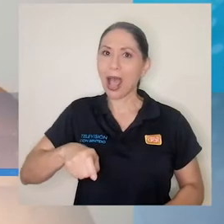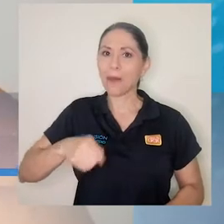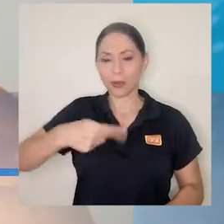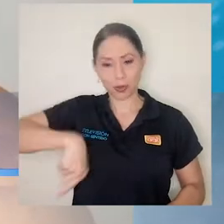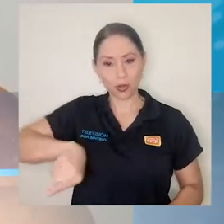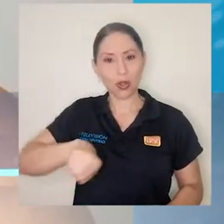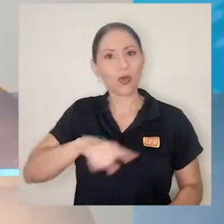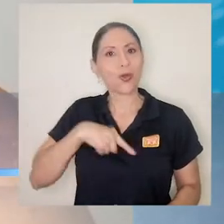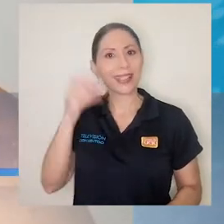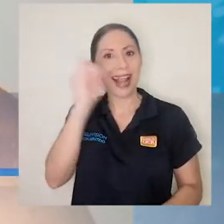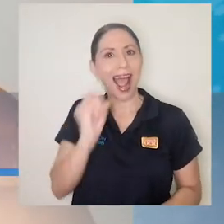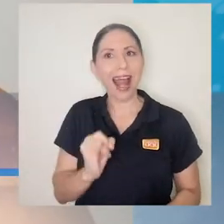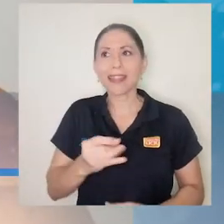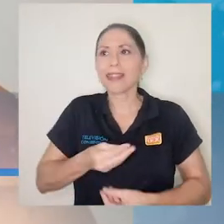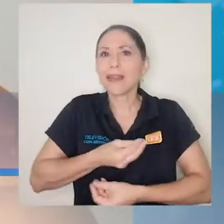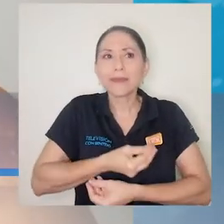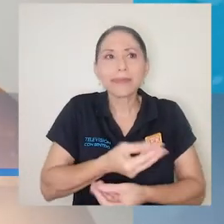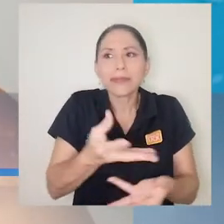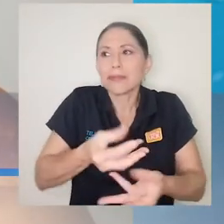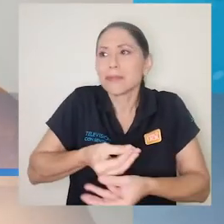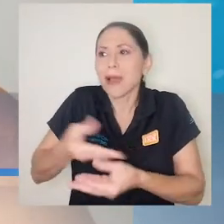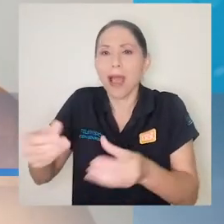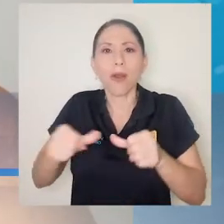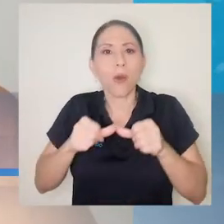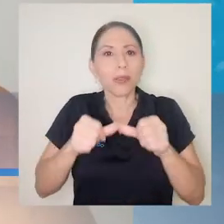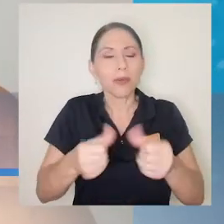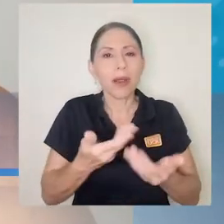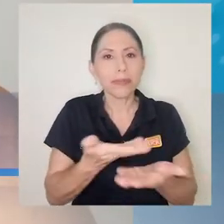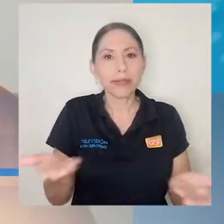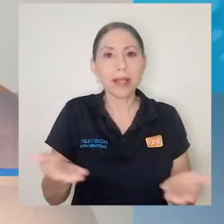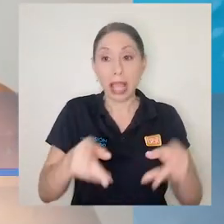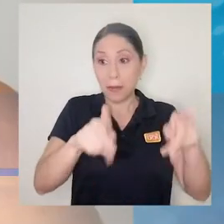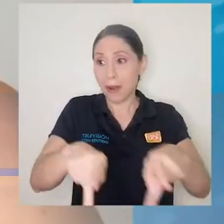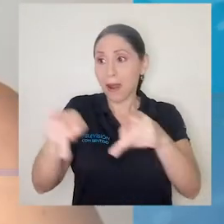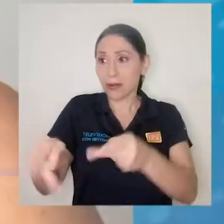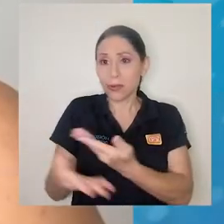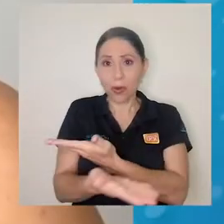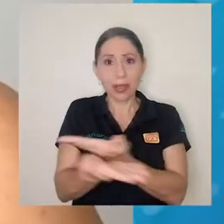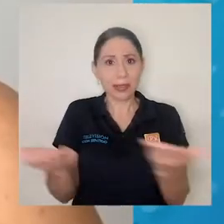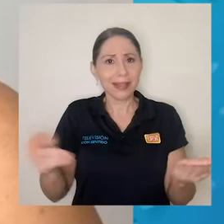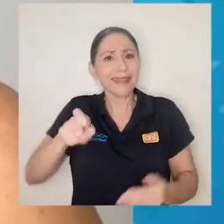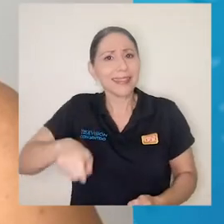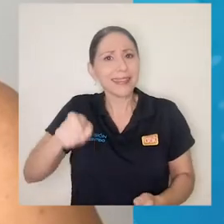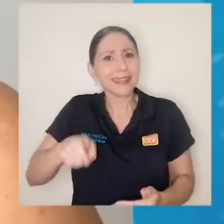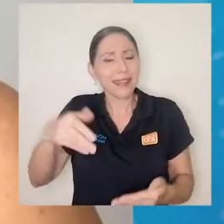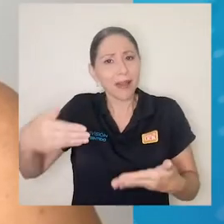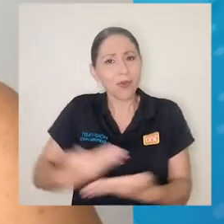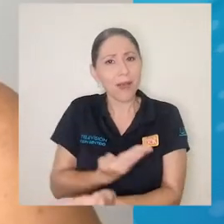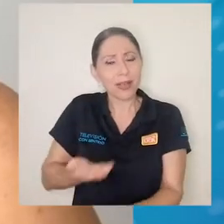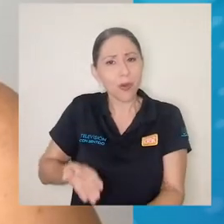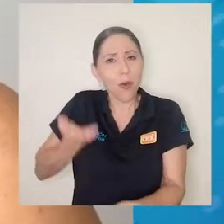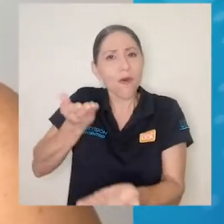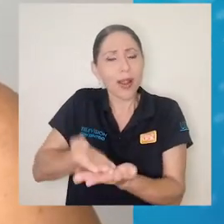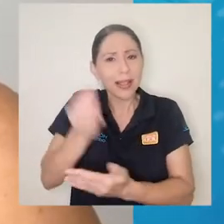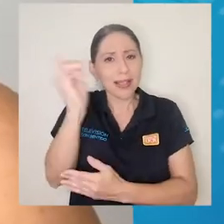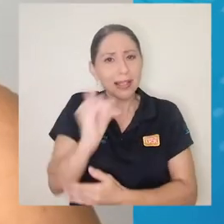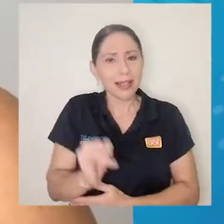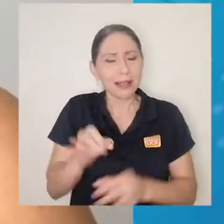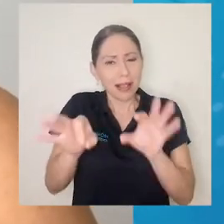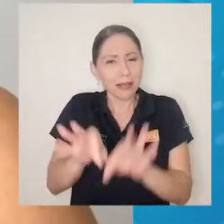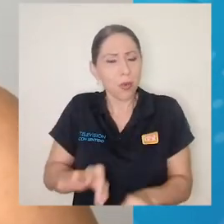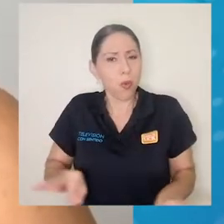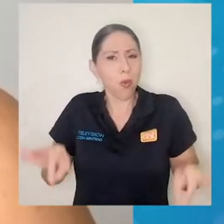a espacios para hacer esto y el público también necesita nuevas ofertas artísticas de